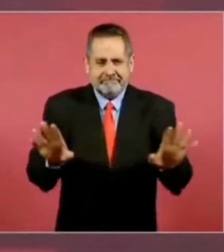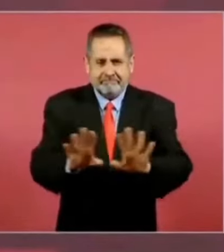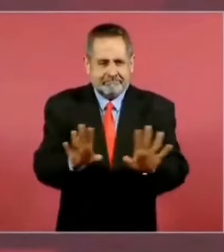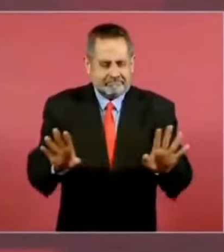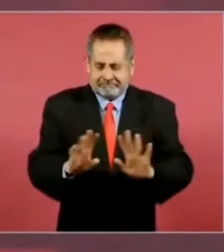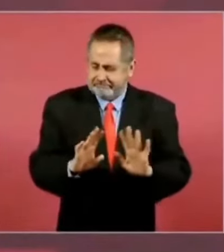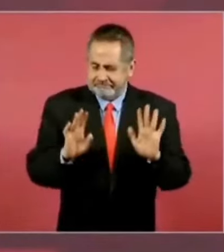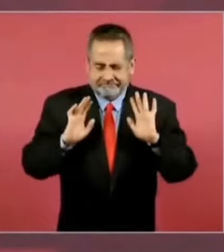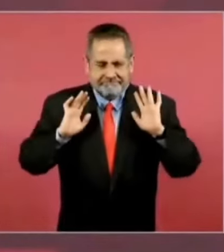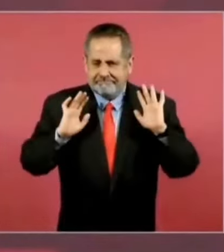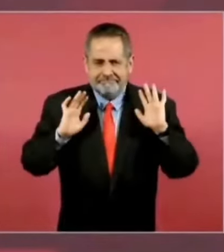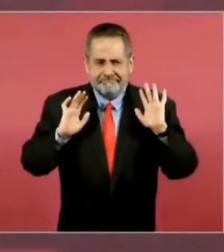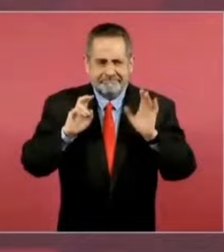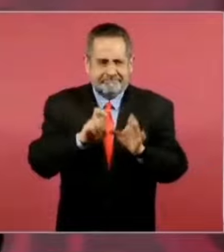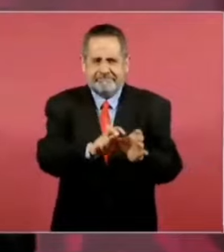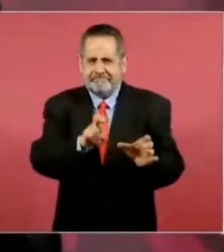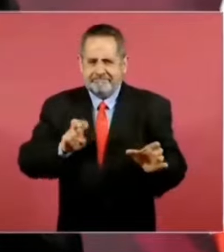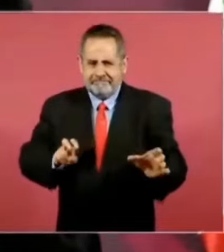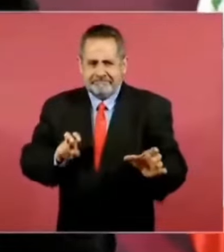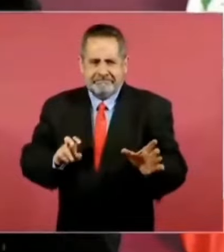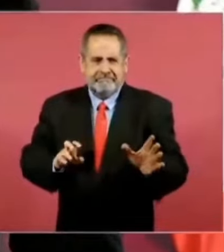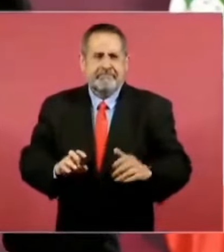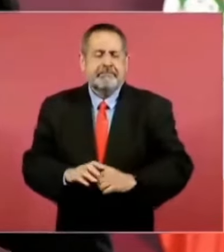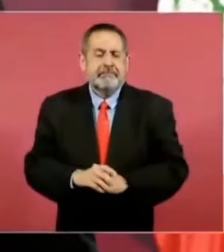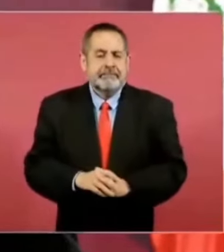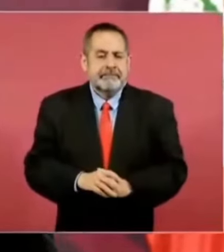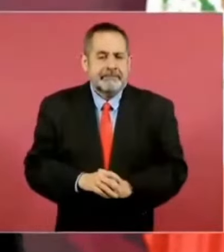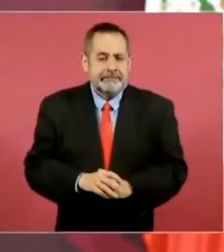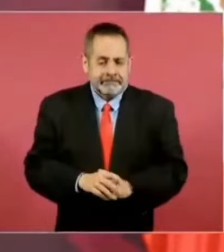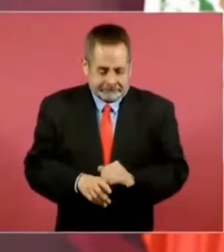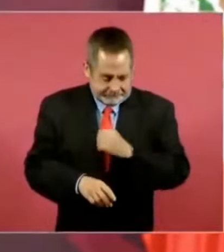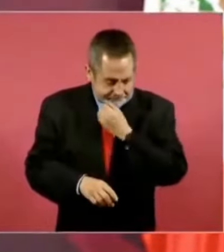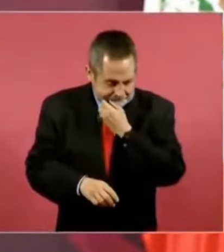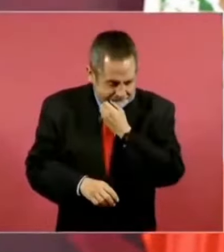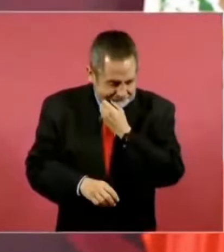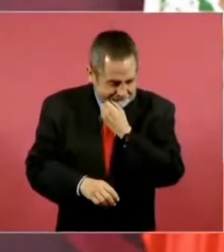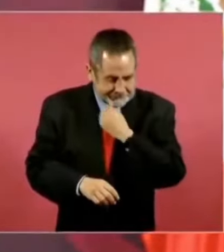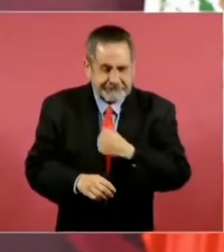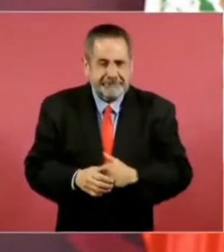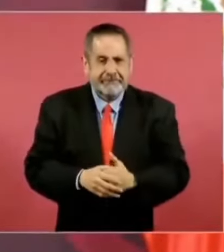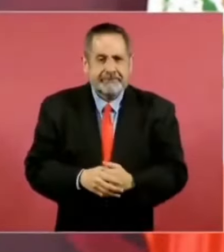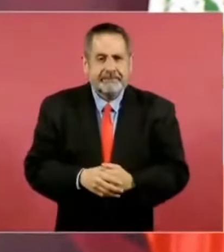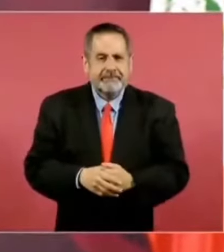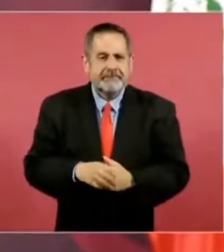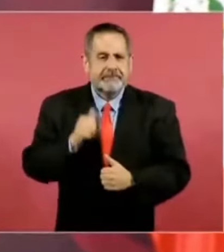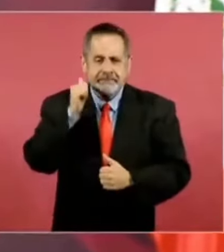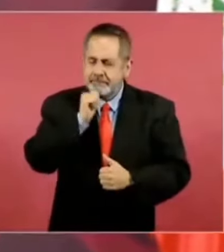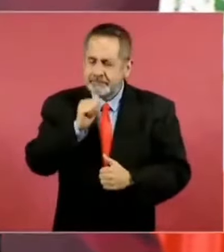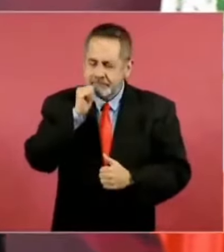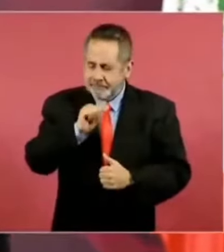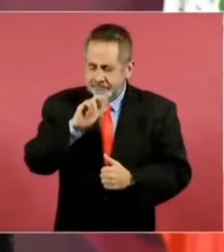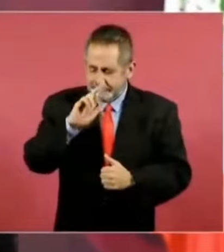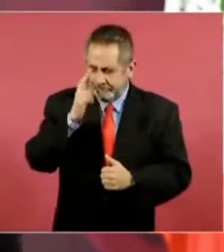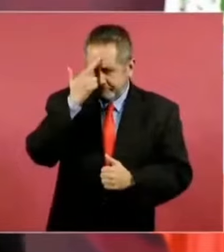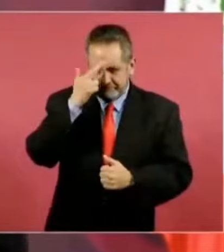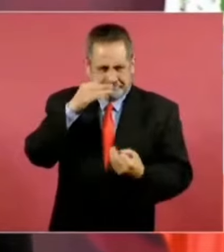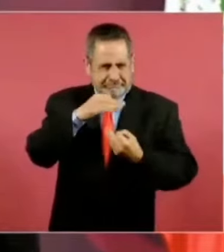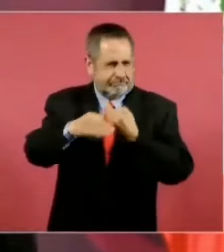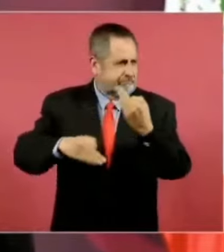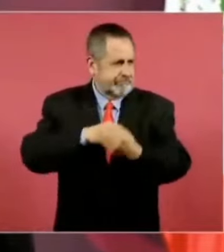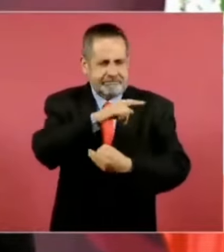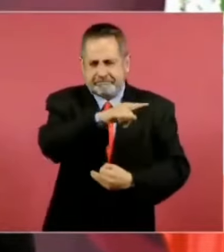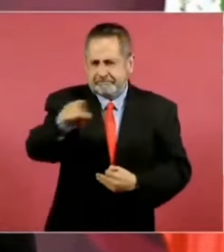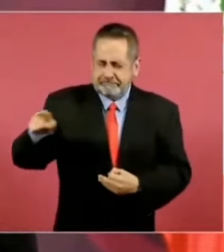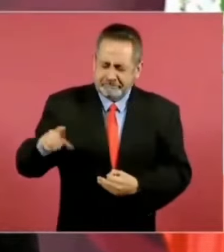siempre, siempre, siempre voy a recordar a todos con